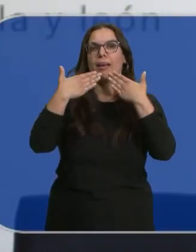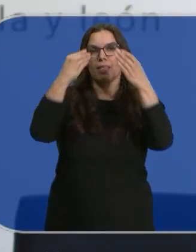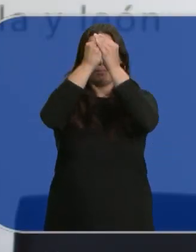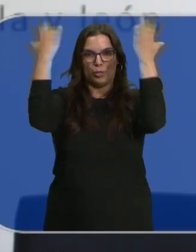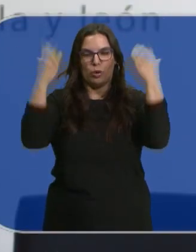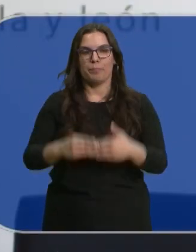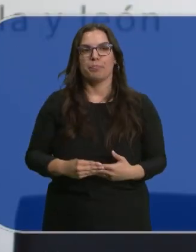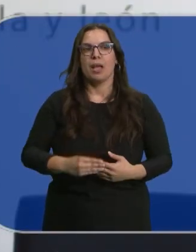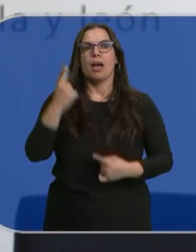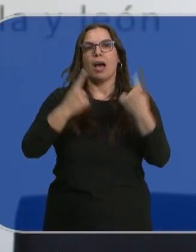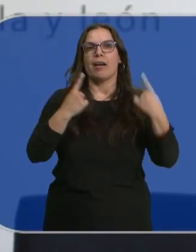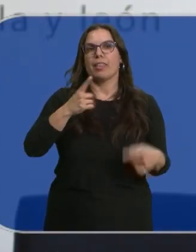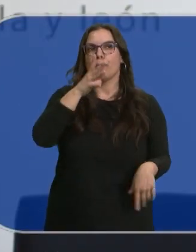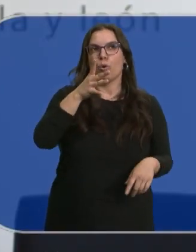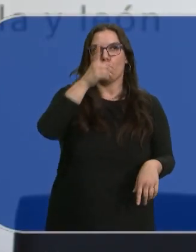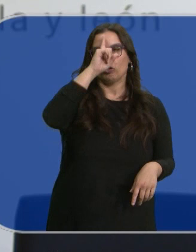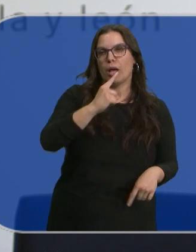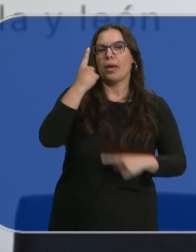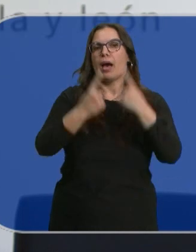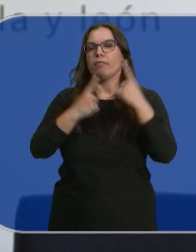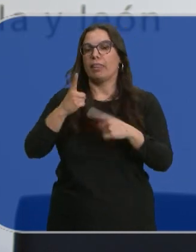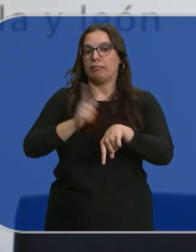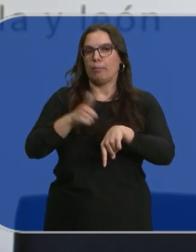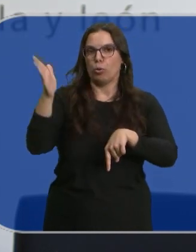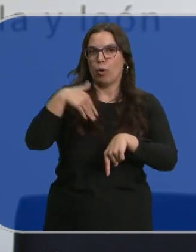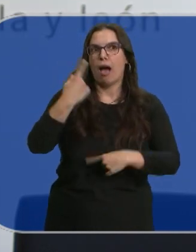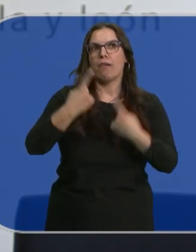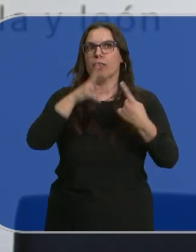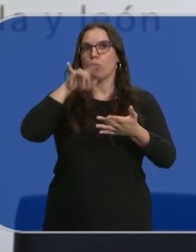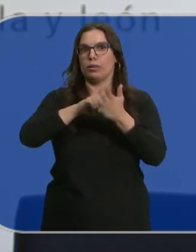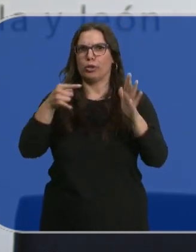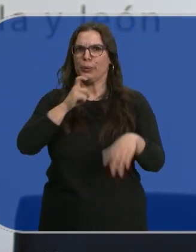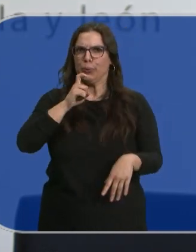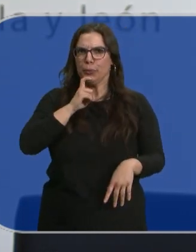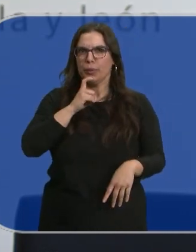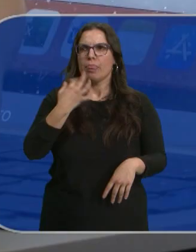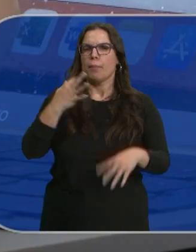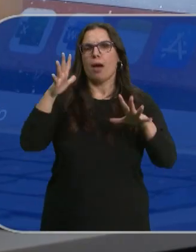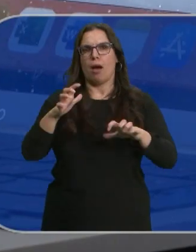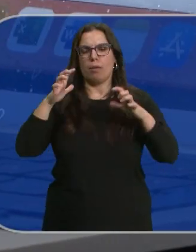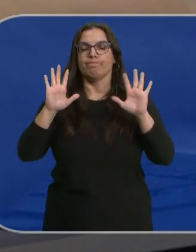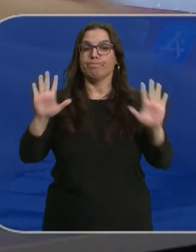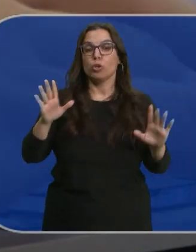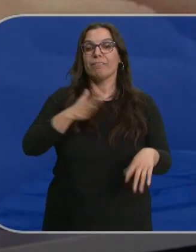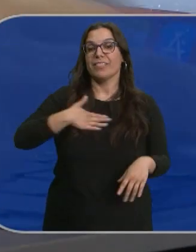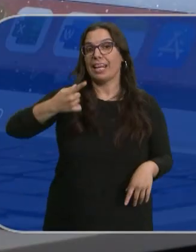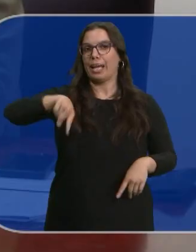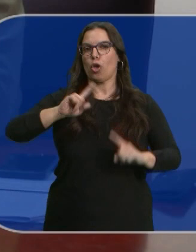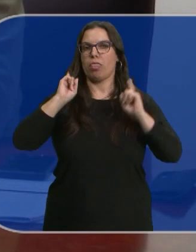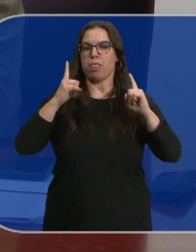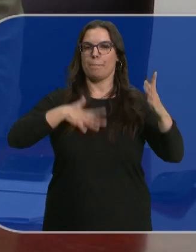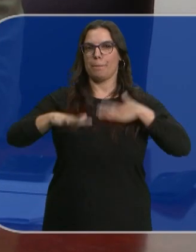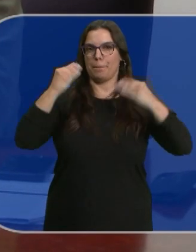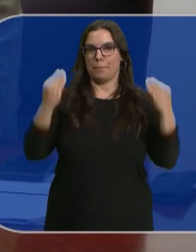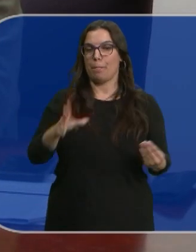desconocimiento, otro poco por falta de tiempo, otro poco porque las nuevas tecnologías son complejas y hay que aprenderlas. Quieren que estén preparados